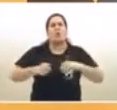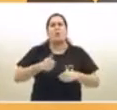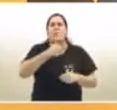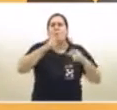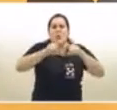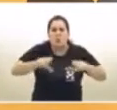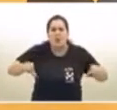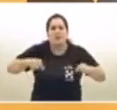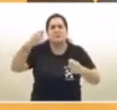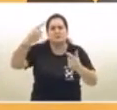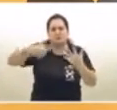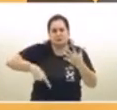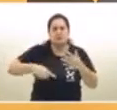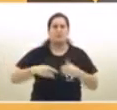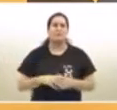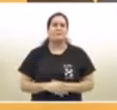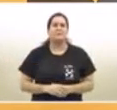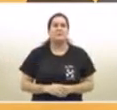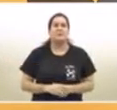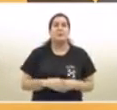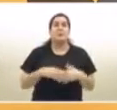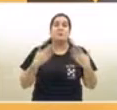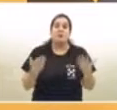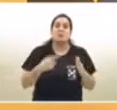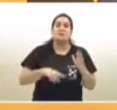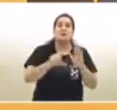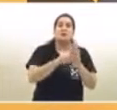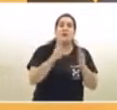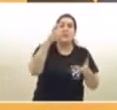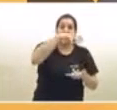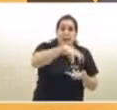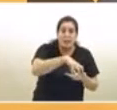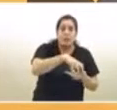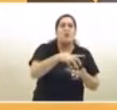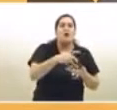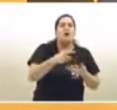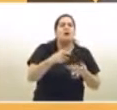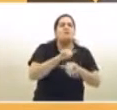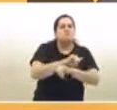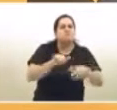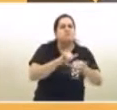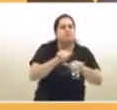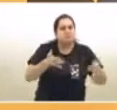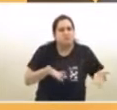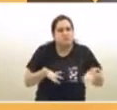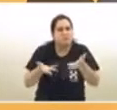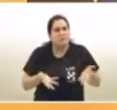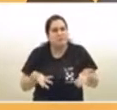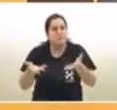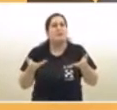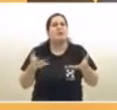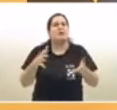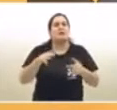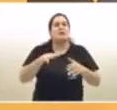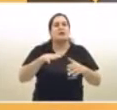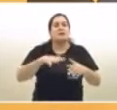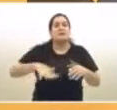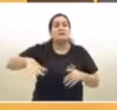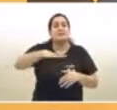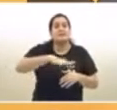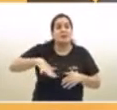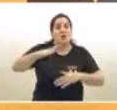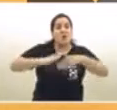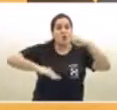se aprobó en la legislatura todo un paquete de medidas de promoción a la construcción en la Ciudad de Buenos Aires, para reactivar el sector lo mejor